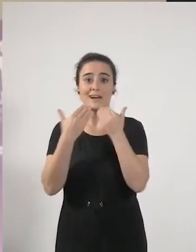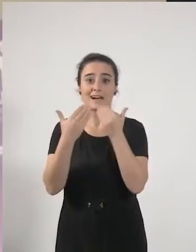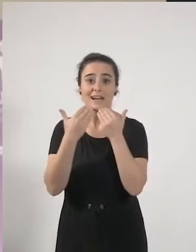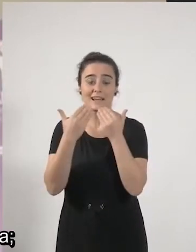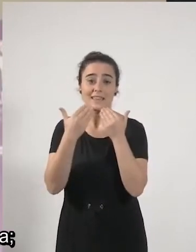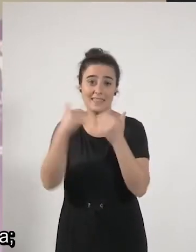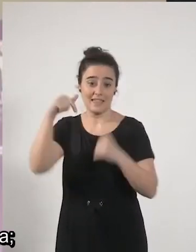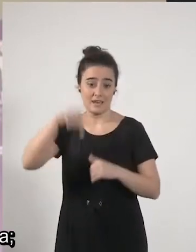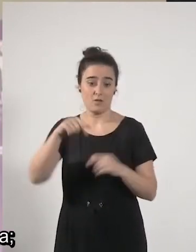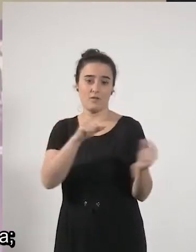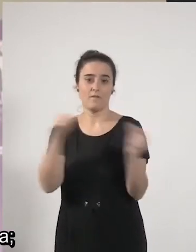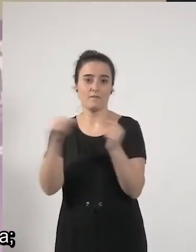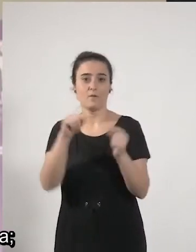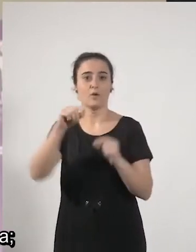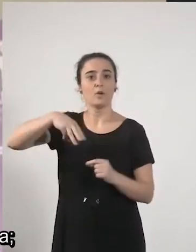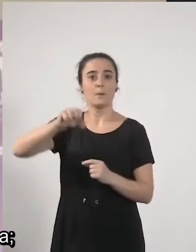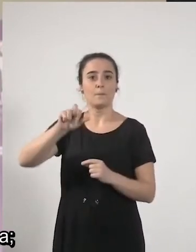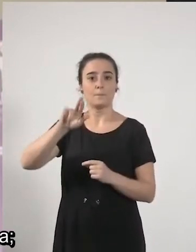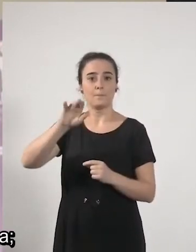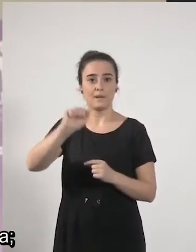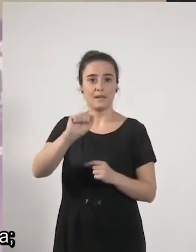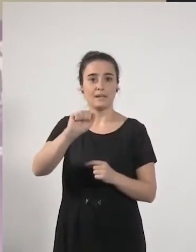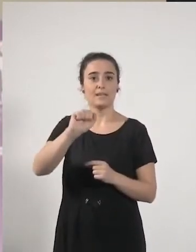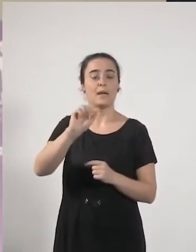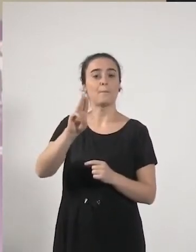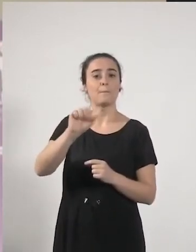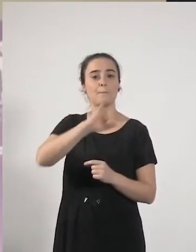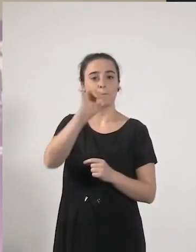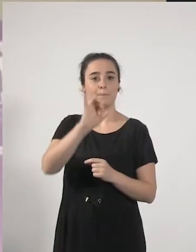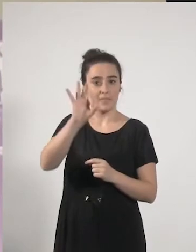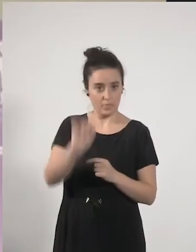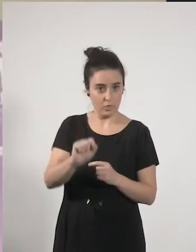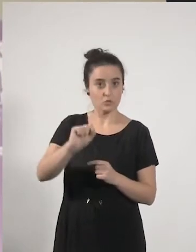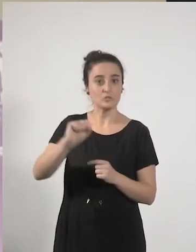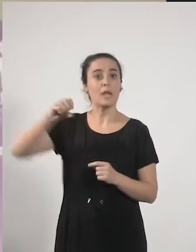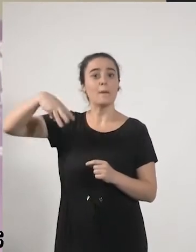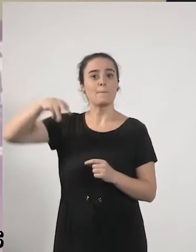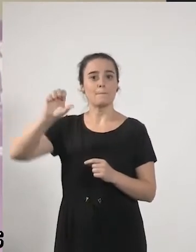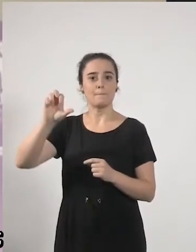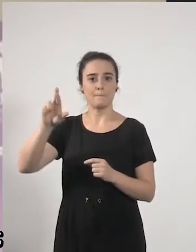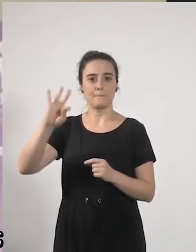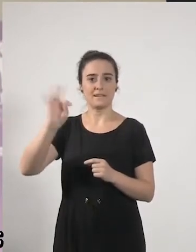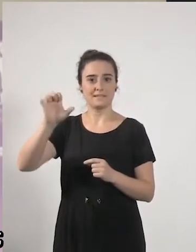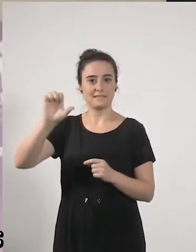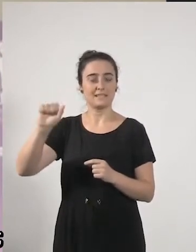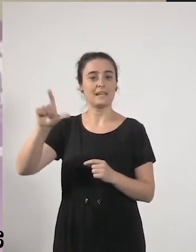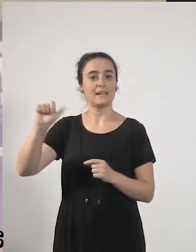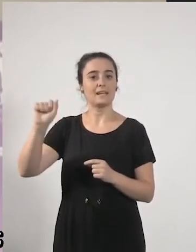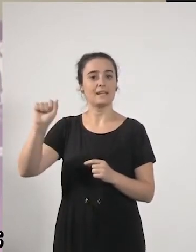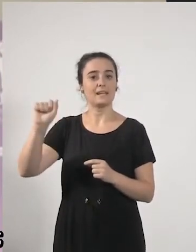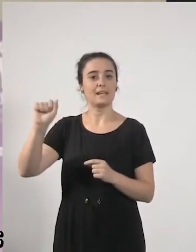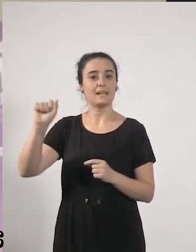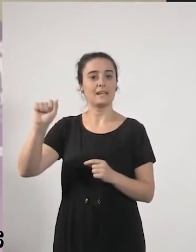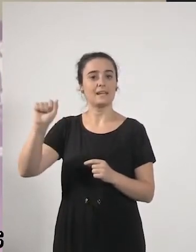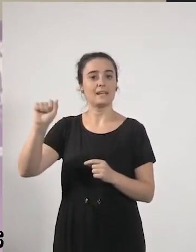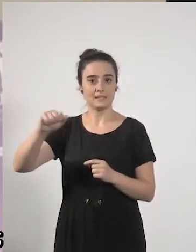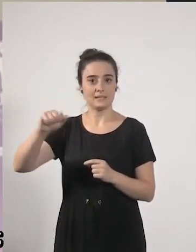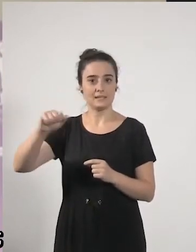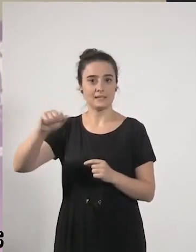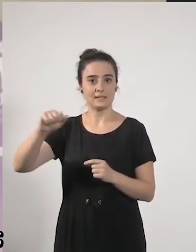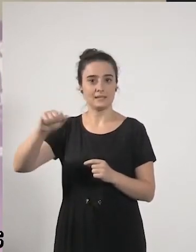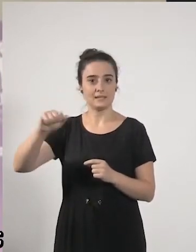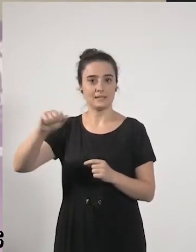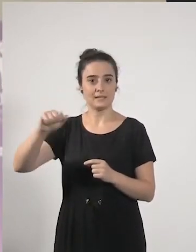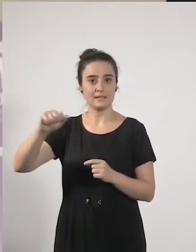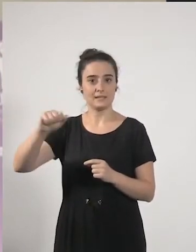foro a María Pazos, a Merchela Rañaga, también a Pilar Calzada, por toda su ayuda en la moderación de